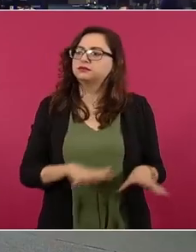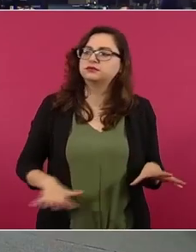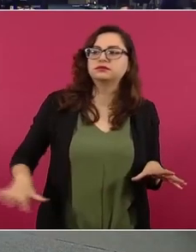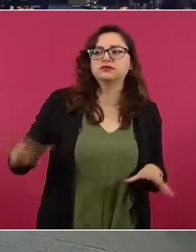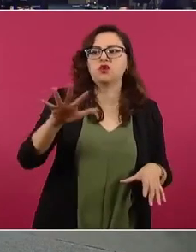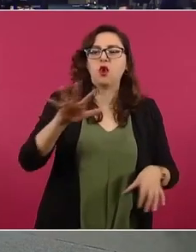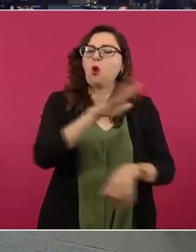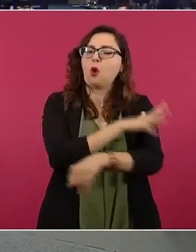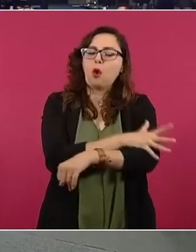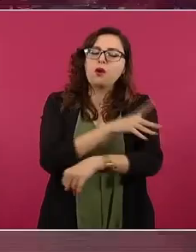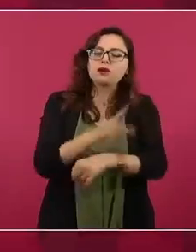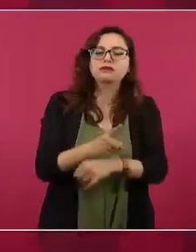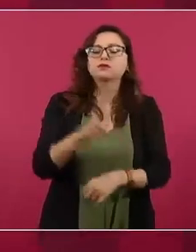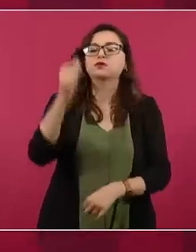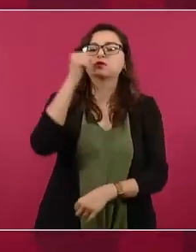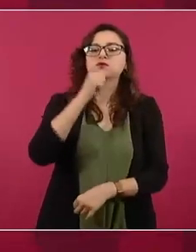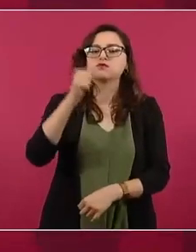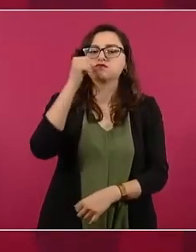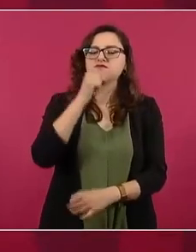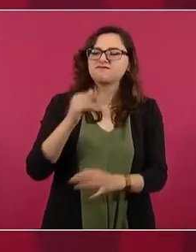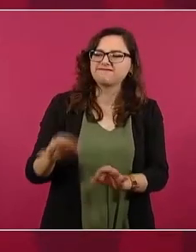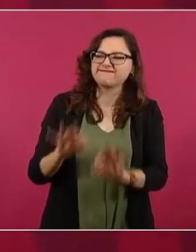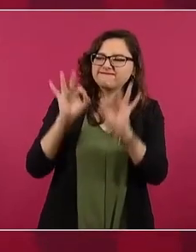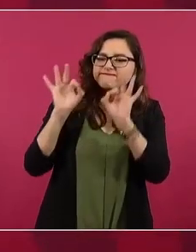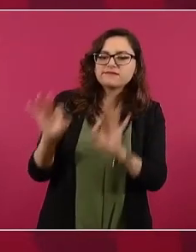con rectitud.